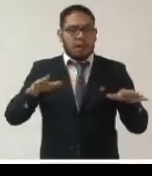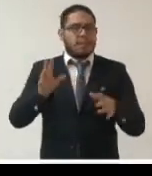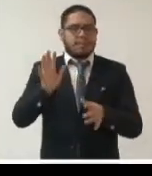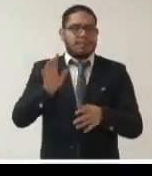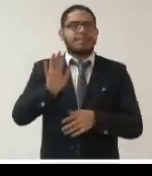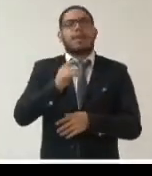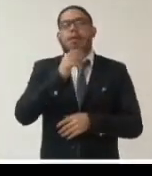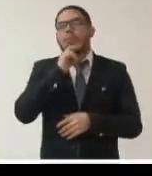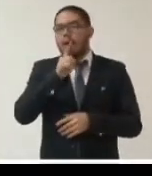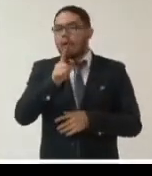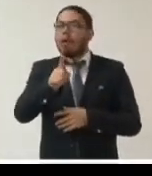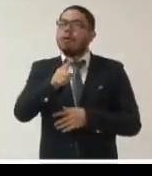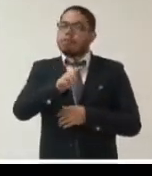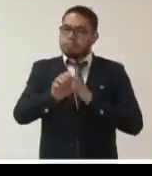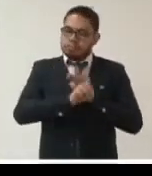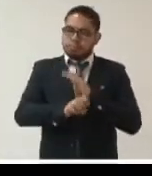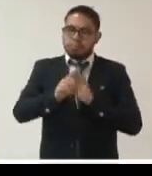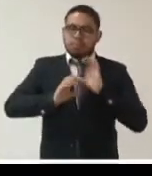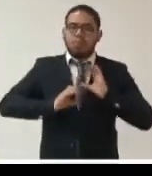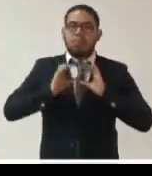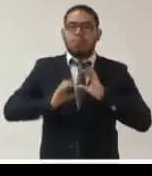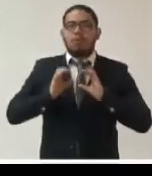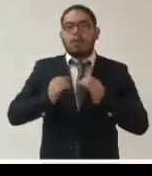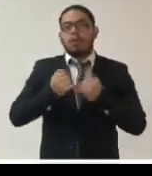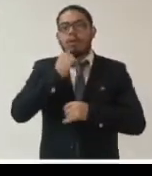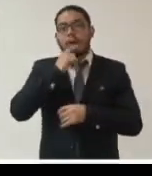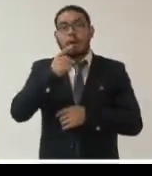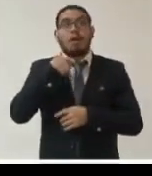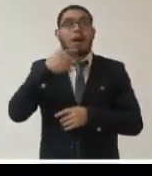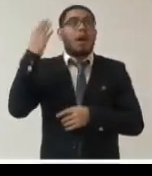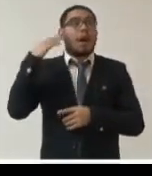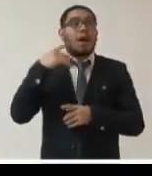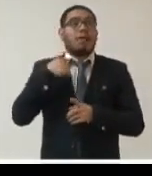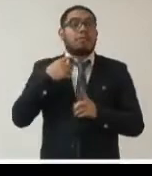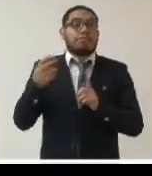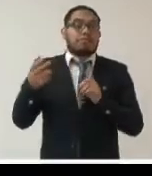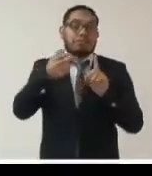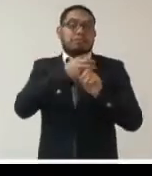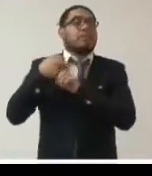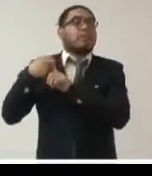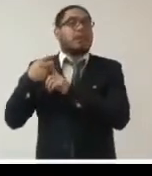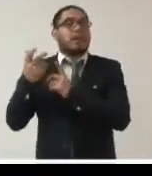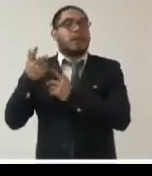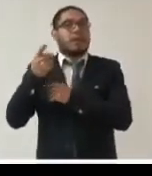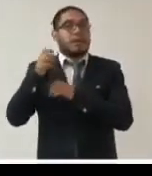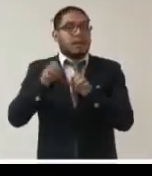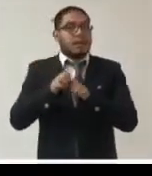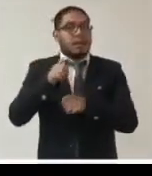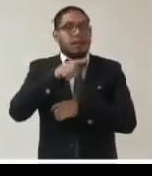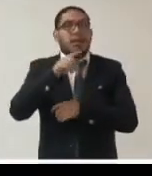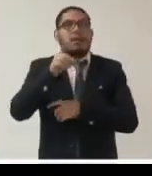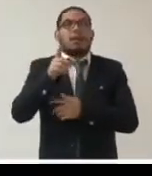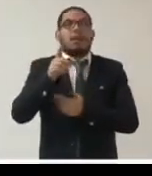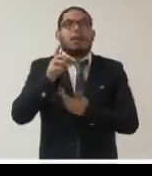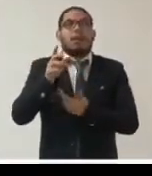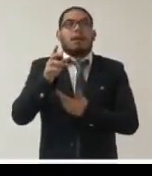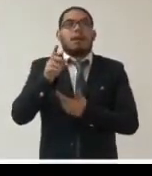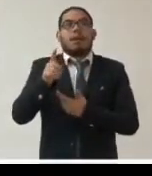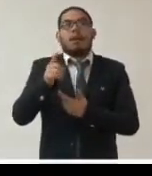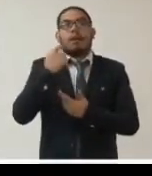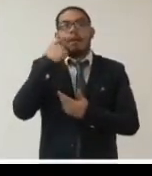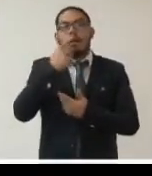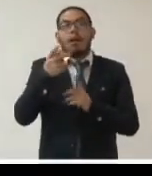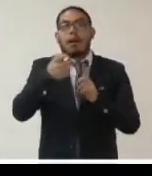ejemplo para las autoridades sanitarias a mí me querían secuestrar el Ministerio de Sanidad a equipo de la agencia a Jesús por ejemplo querían